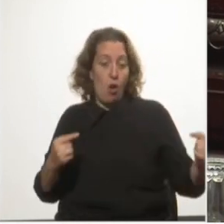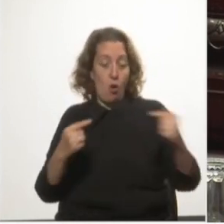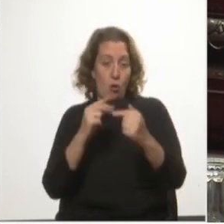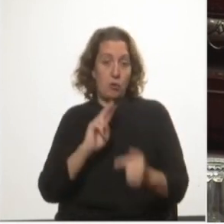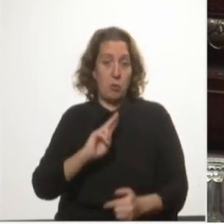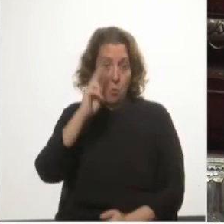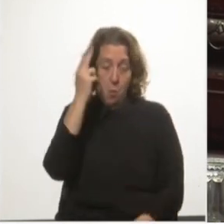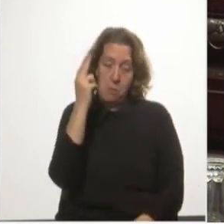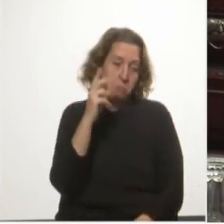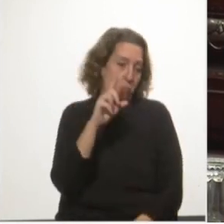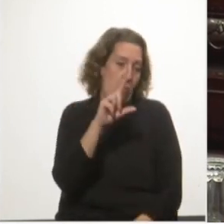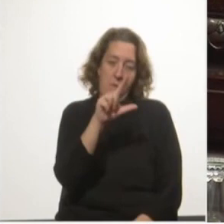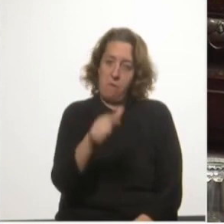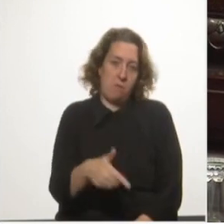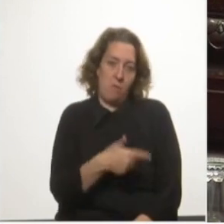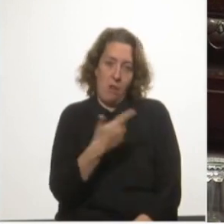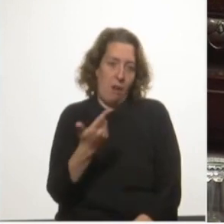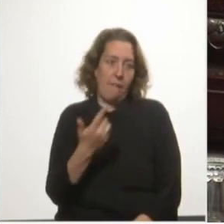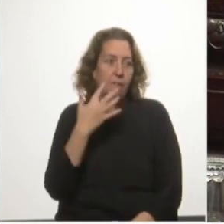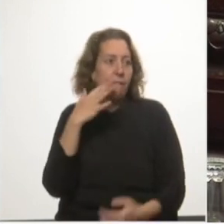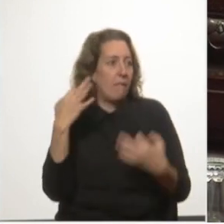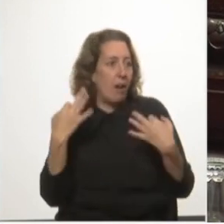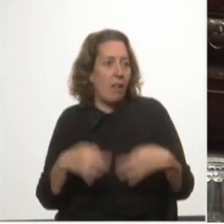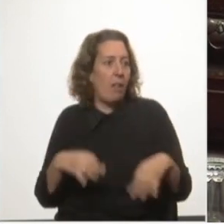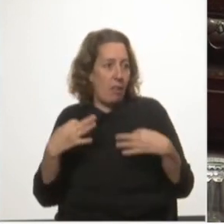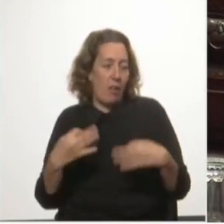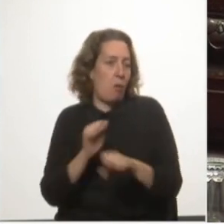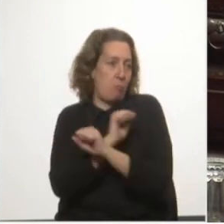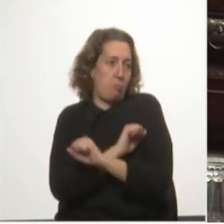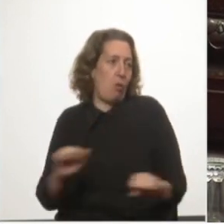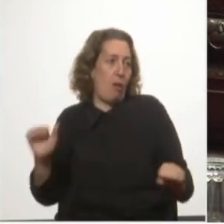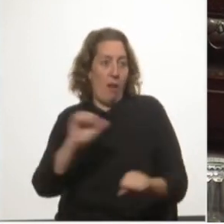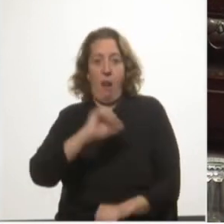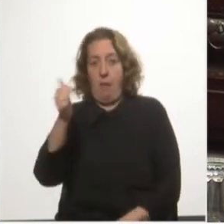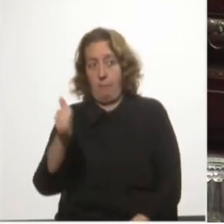no tendría chances reales de salir airosa.